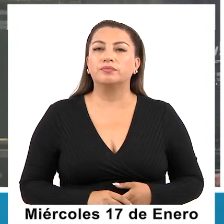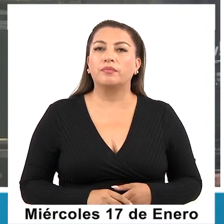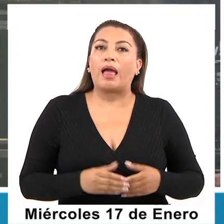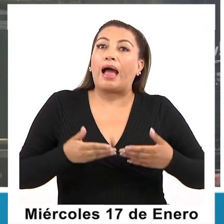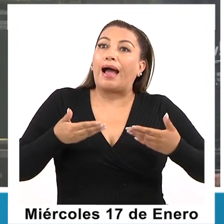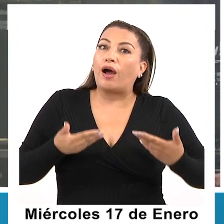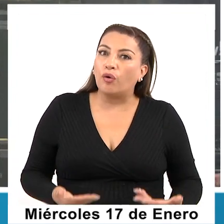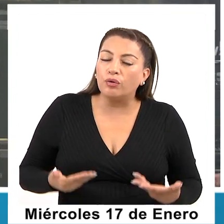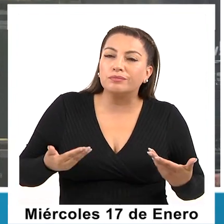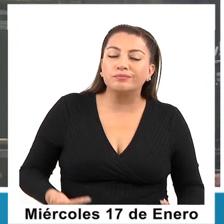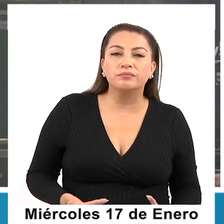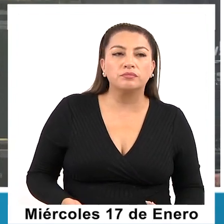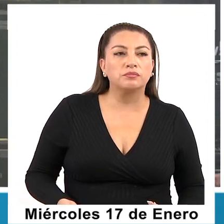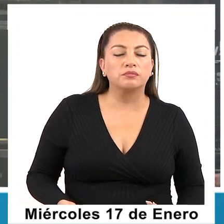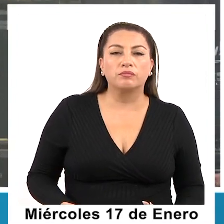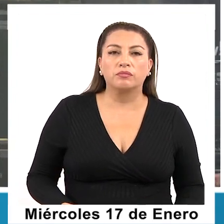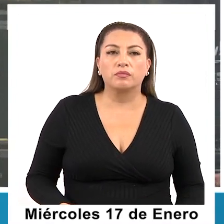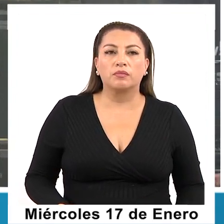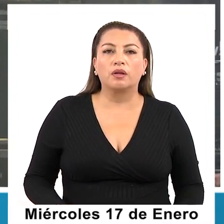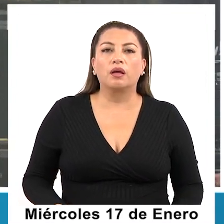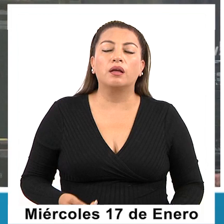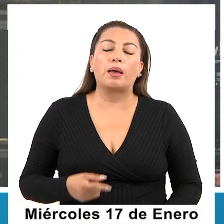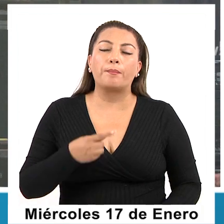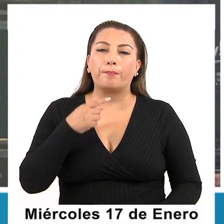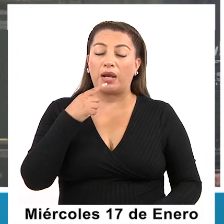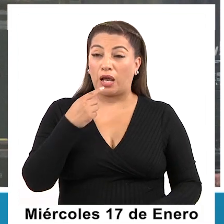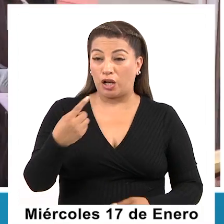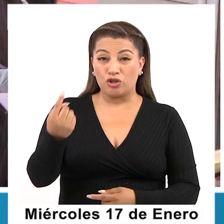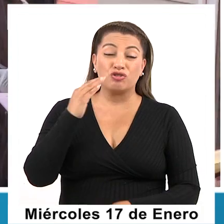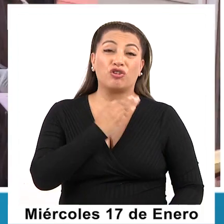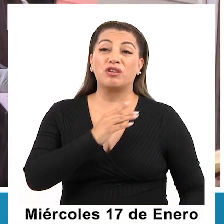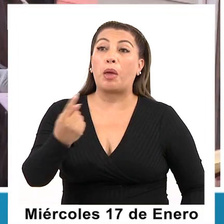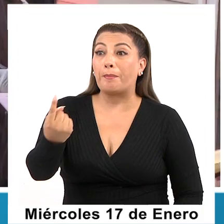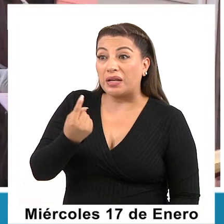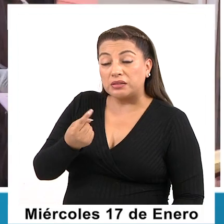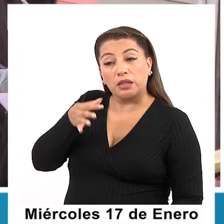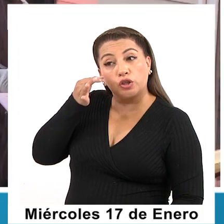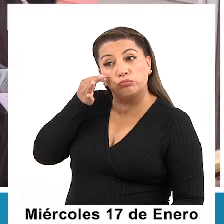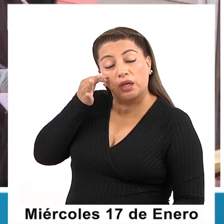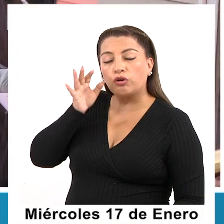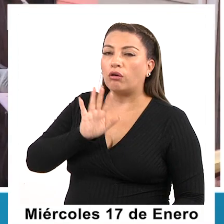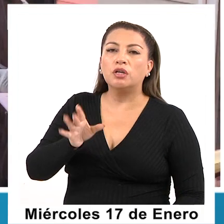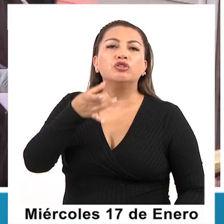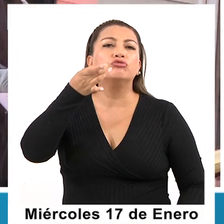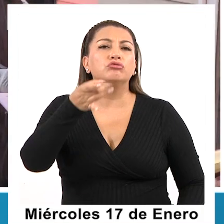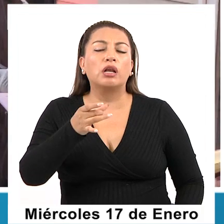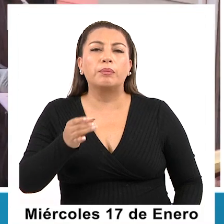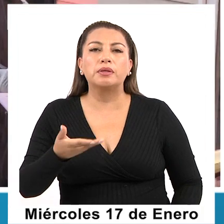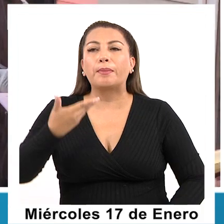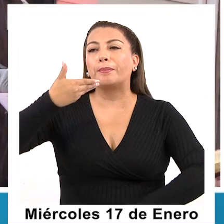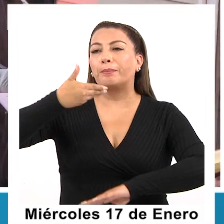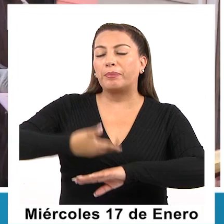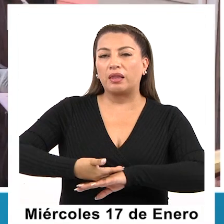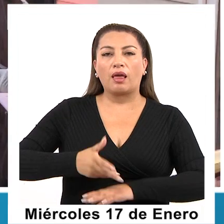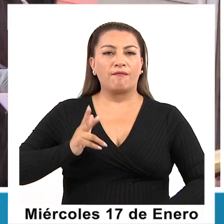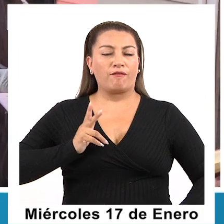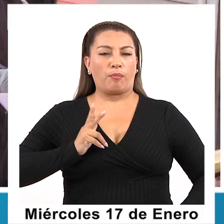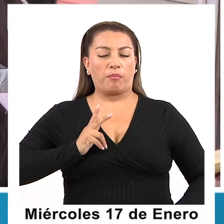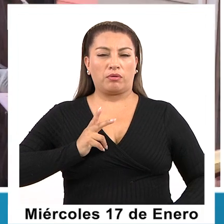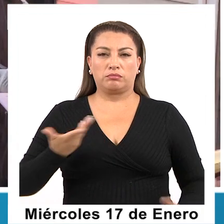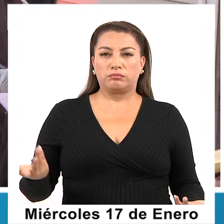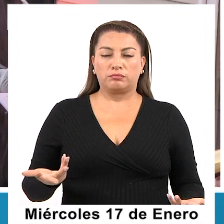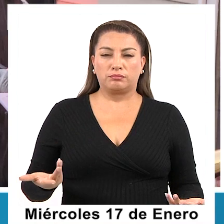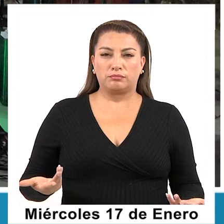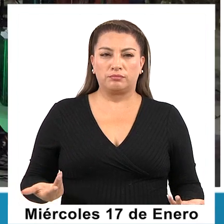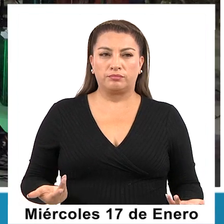Actualmente nosotros no hacemos audiciones, sino que simplemente es enviar una solicitud formal. Ya. Ya sea